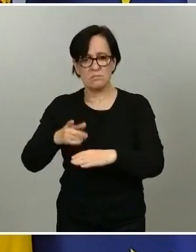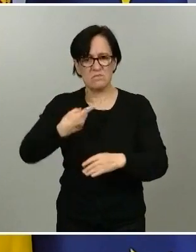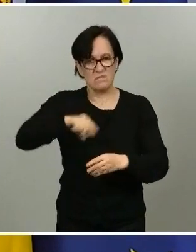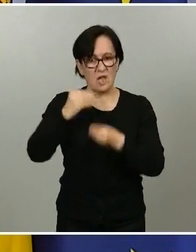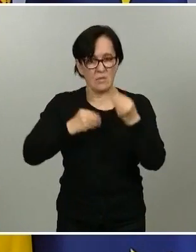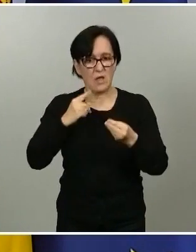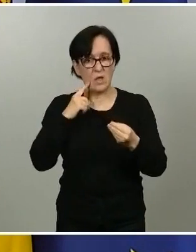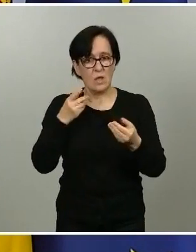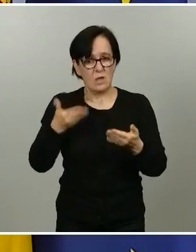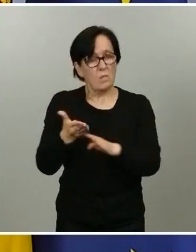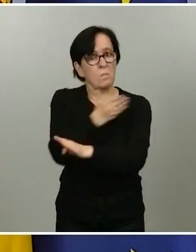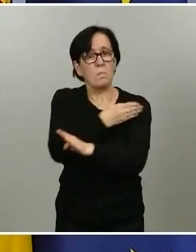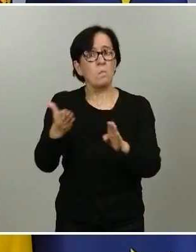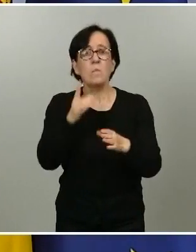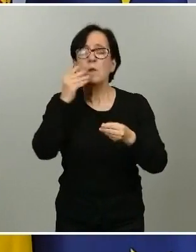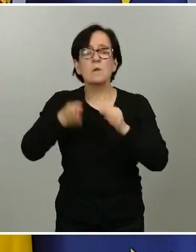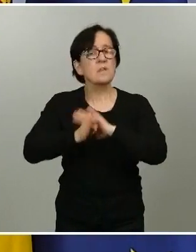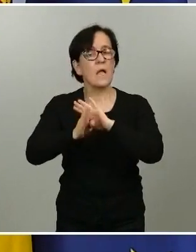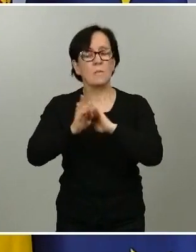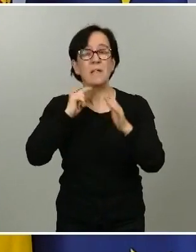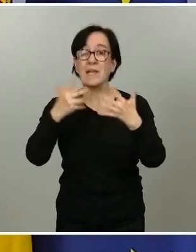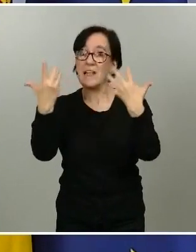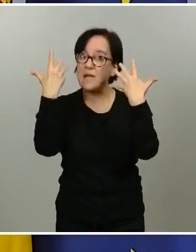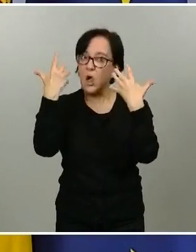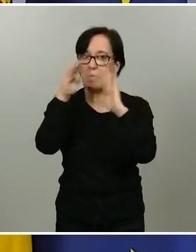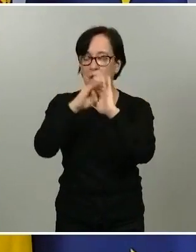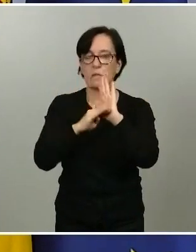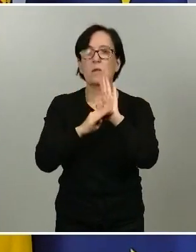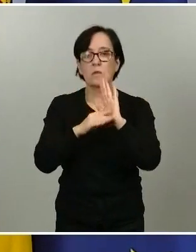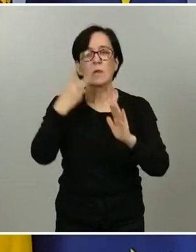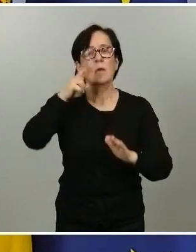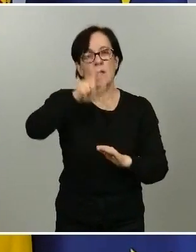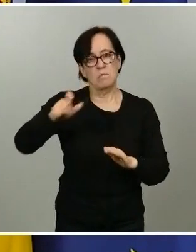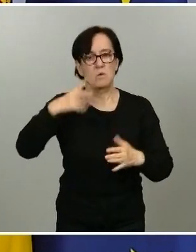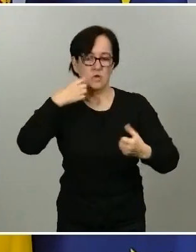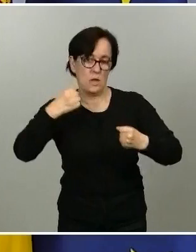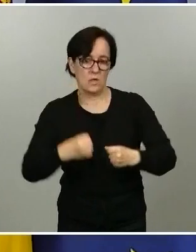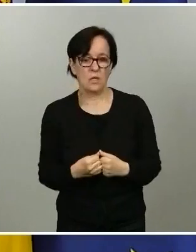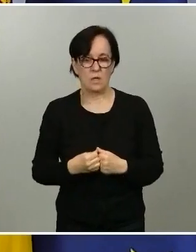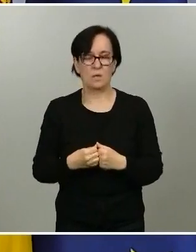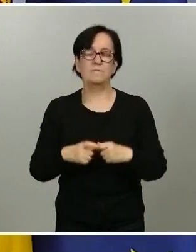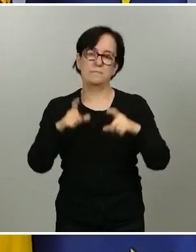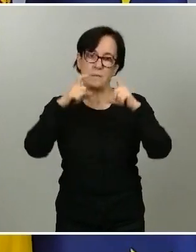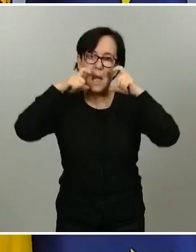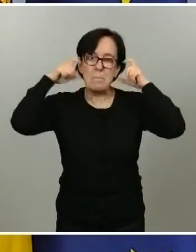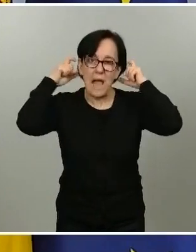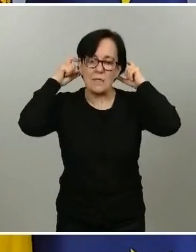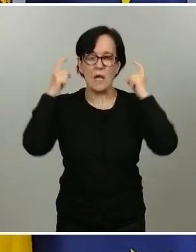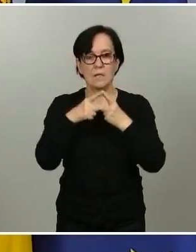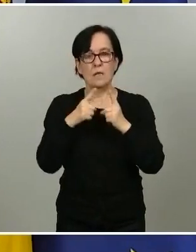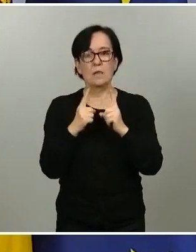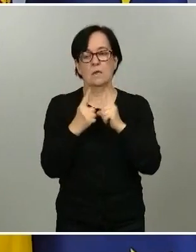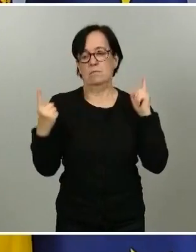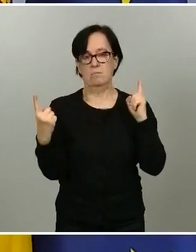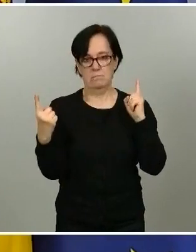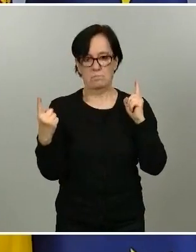que nos comportemos siguiendo aquellas recomendaciones que nos dan los expertos sanitarios. El uso de la mascarilla cuando proceda, la distancia interpersonal, el lavado de manos,